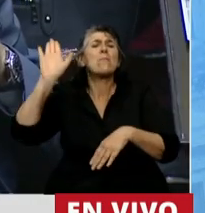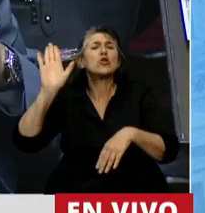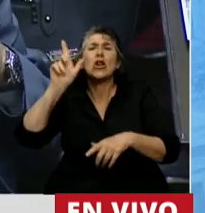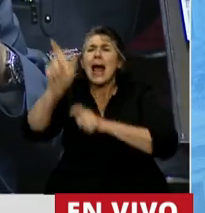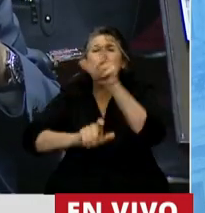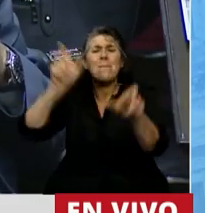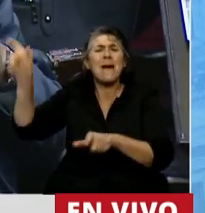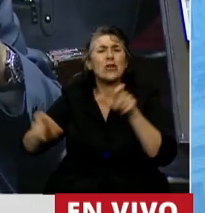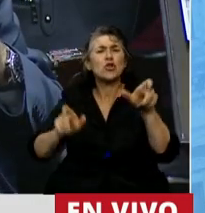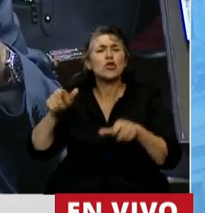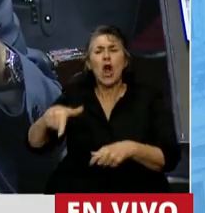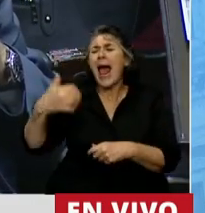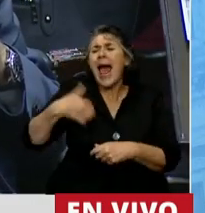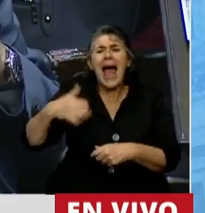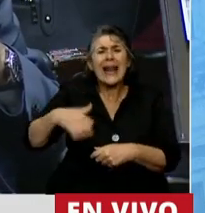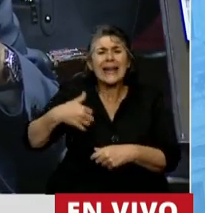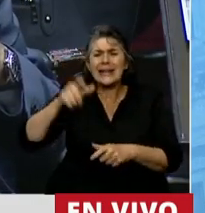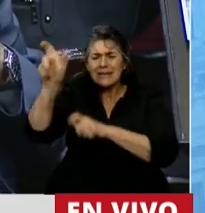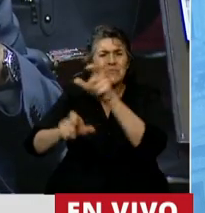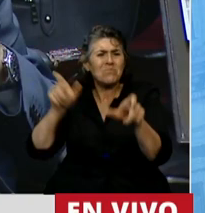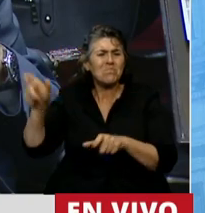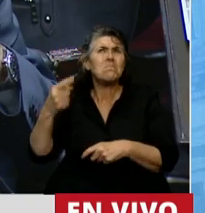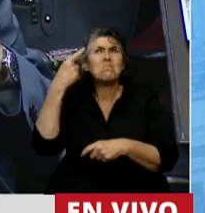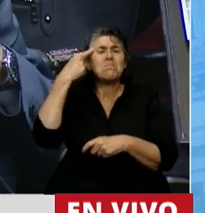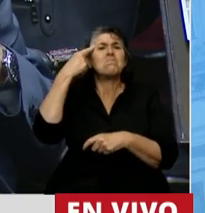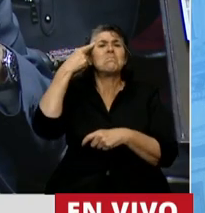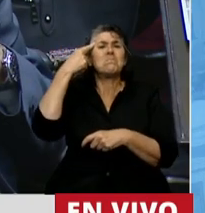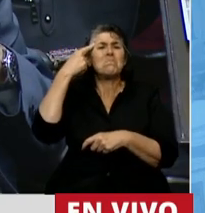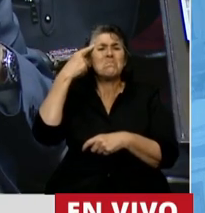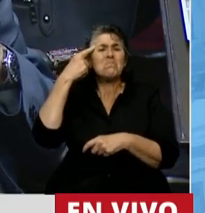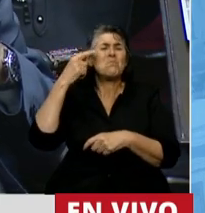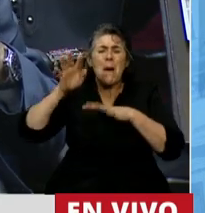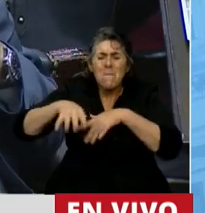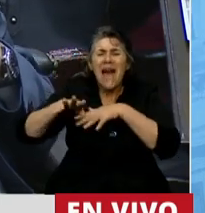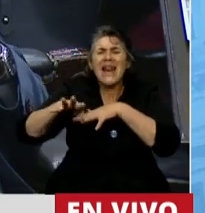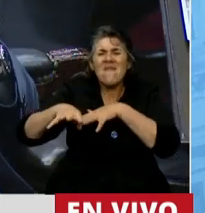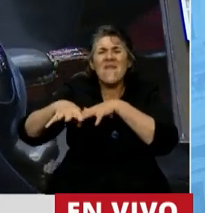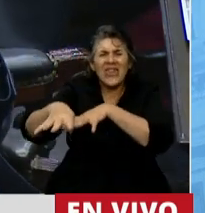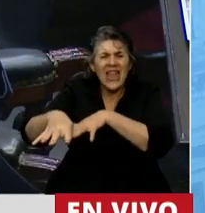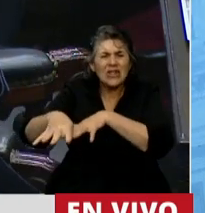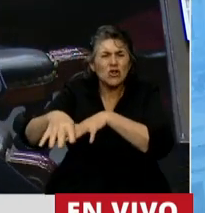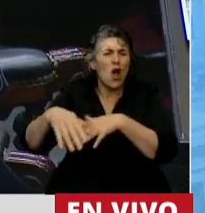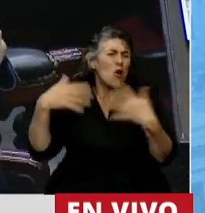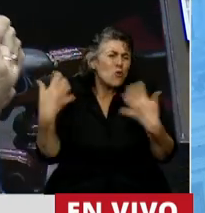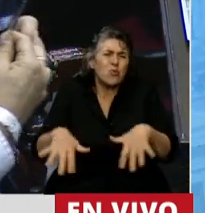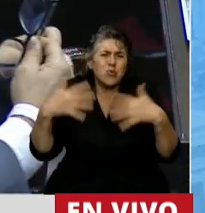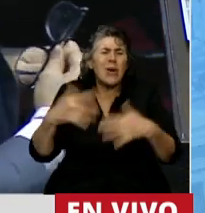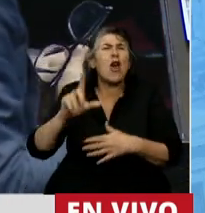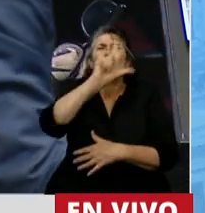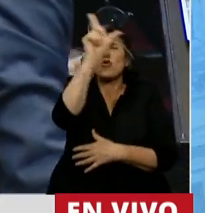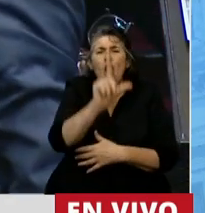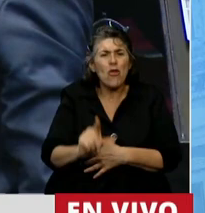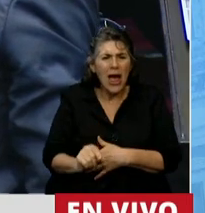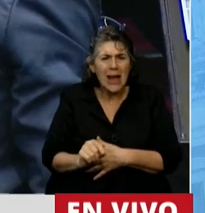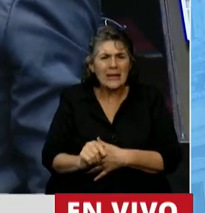argentinos, de la convicción de la mayoría de los argentinos. Cientos de manifestaciones multitudinarias en todo el